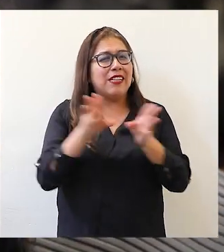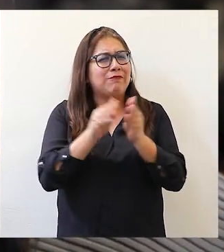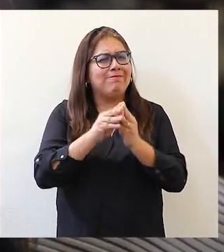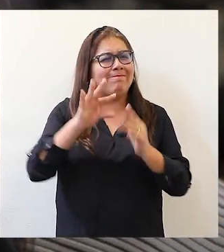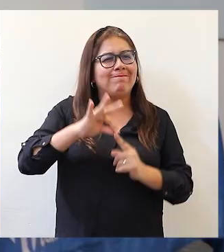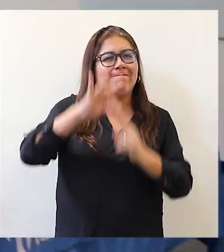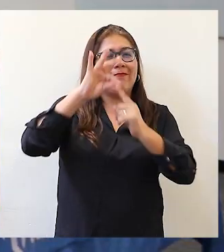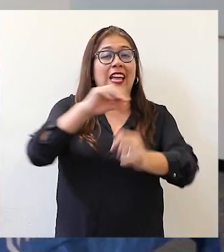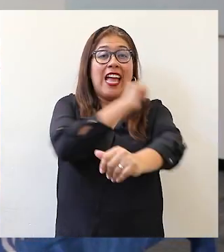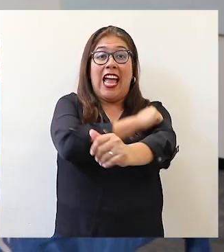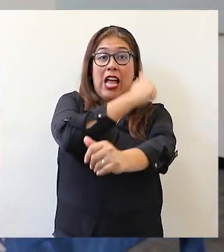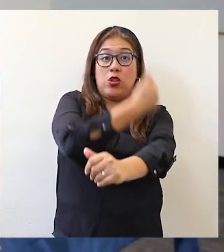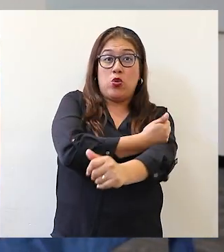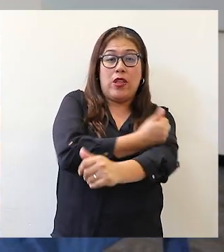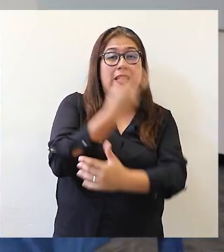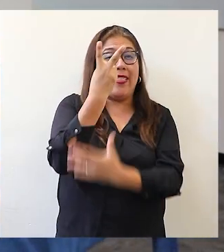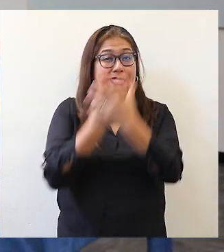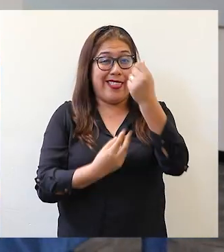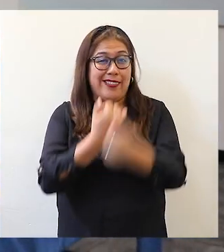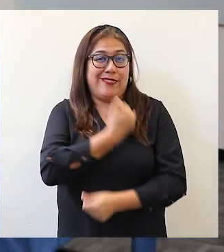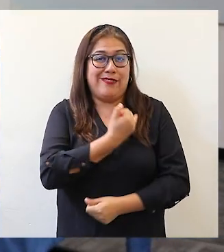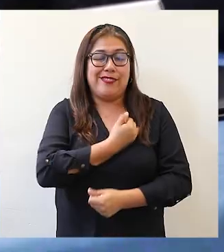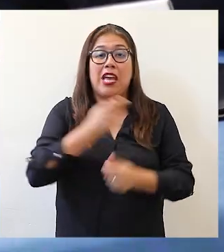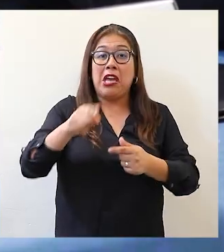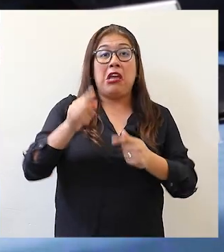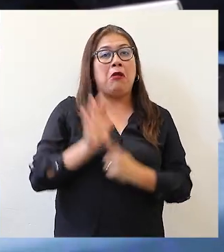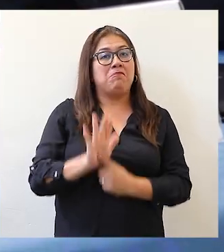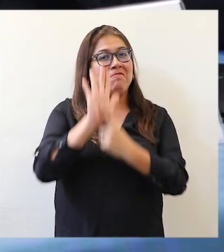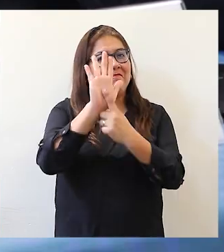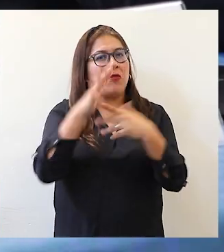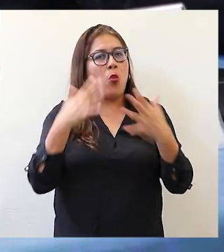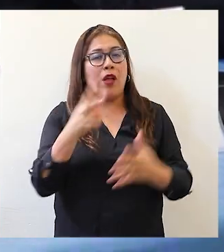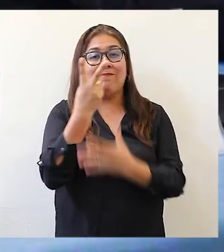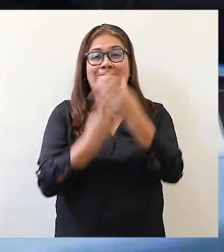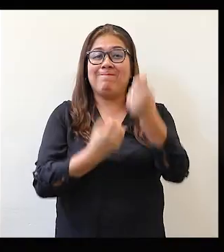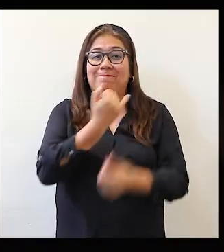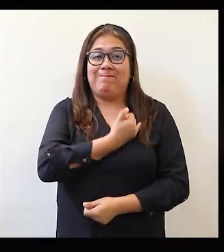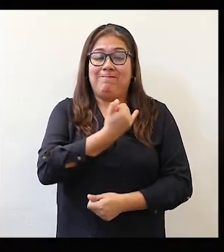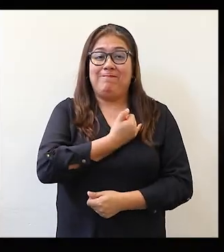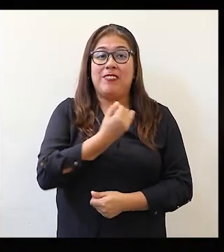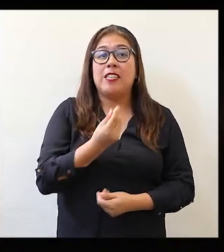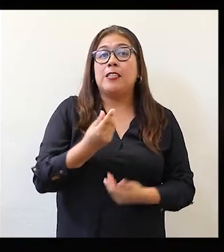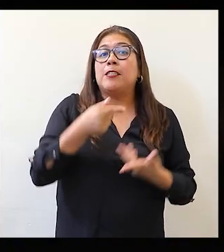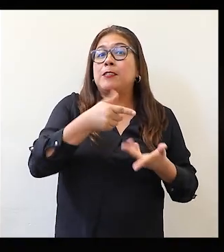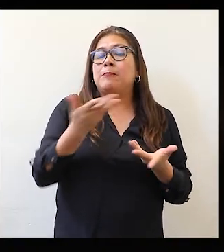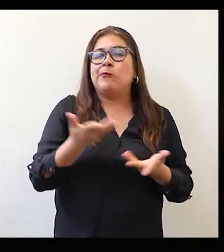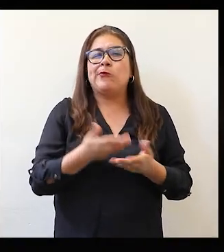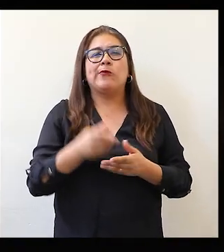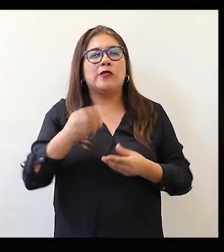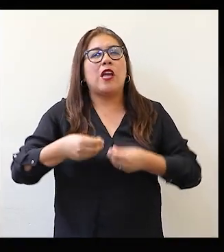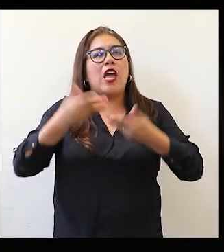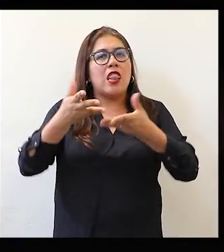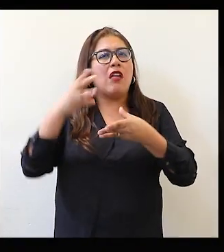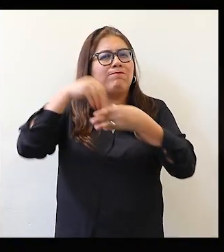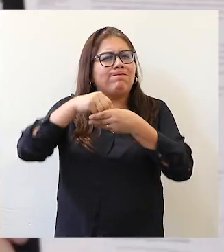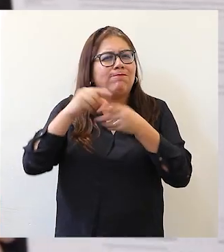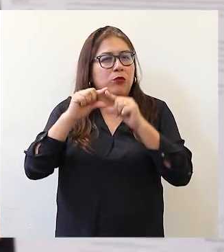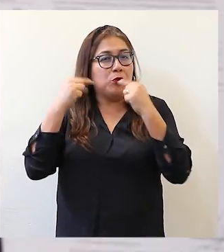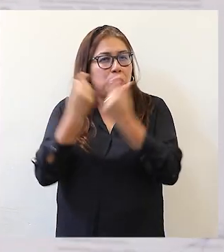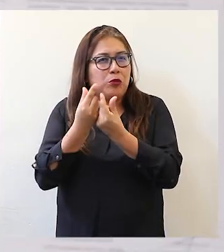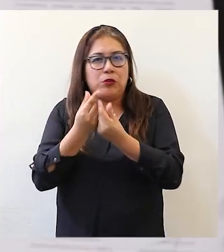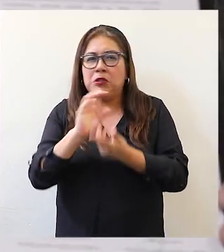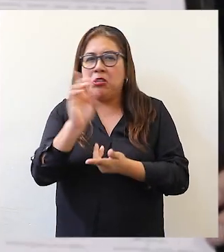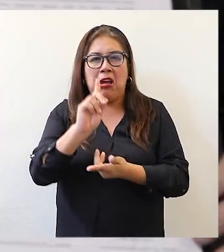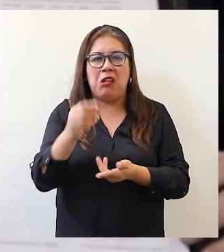En la ceremonia, autoridades de ambas instituciones anunciaron que determinadas entidades financieras que forman parte del gremio en